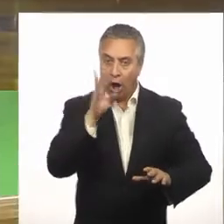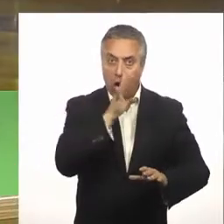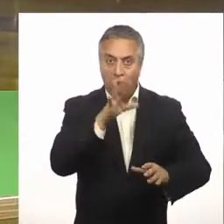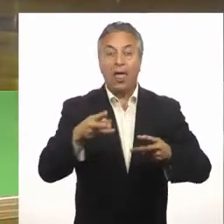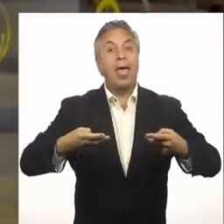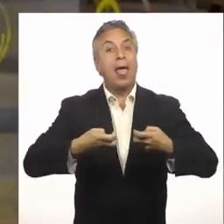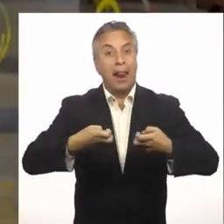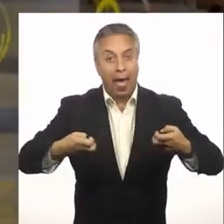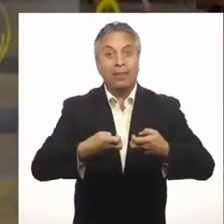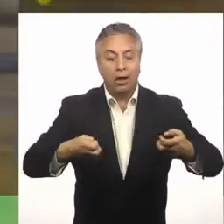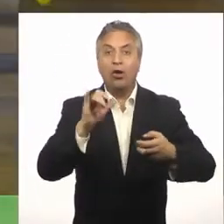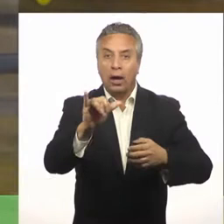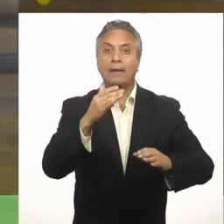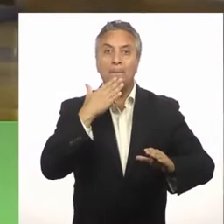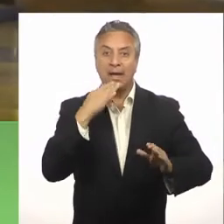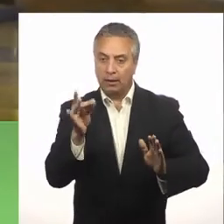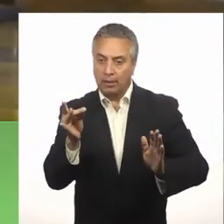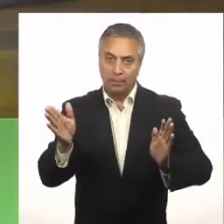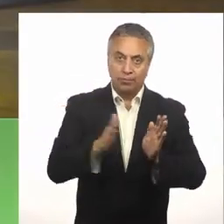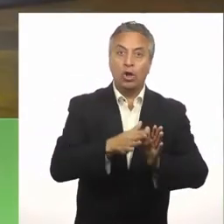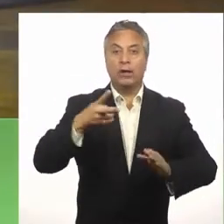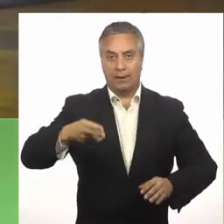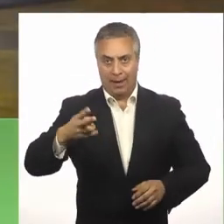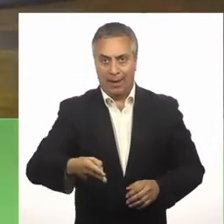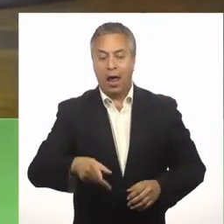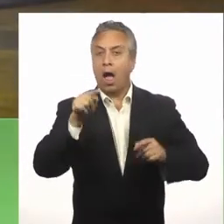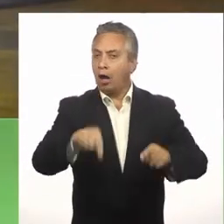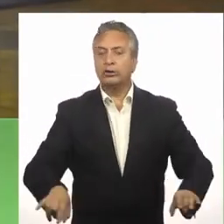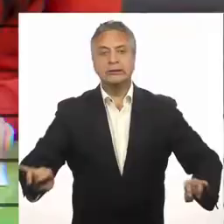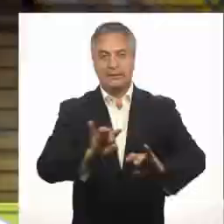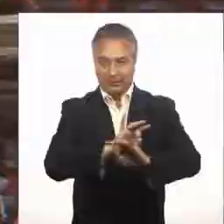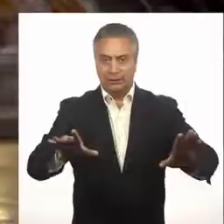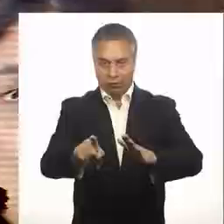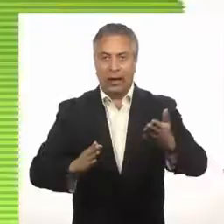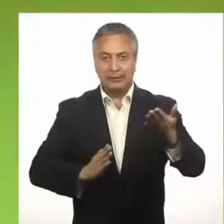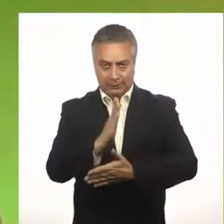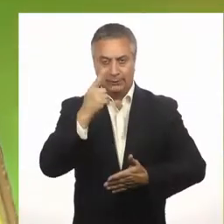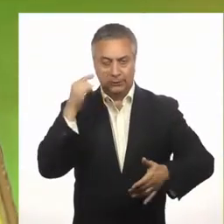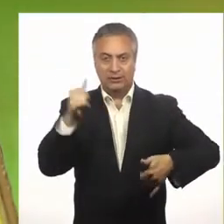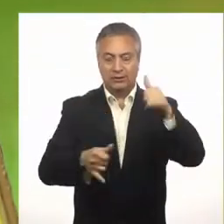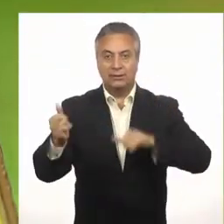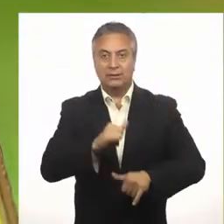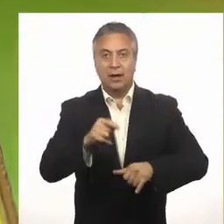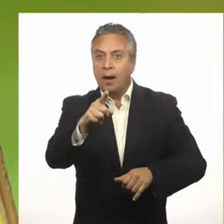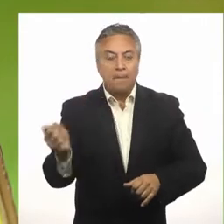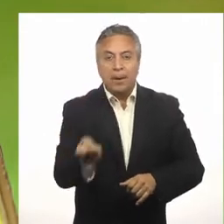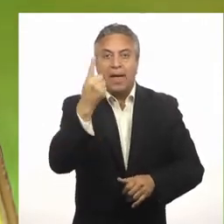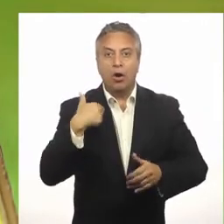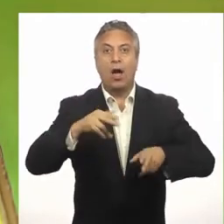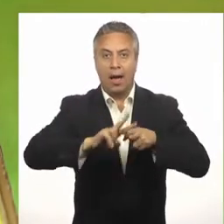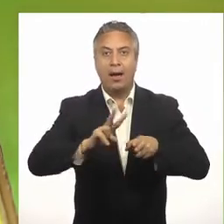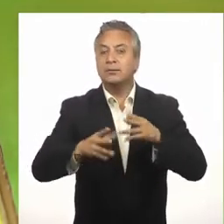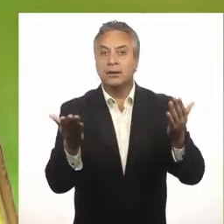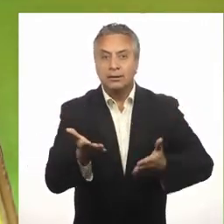pegamento y tijeras. Ahora estamos listos para comenzar el experimento. Lo primero que debemos hacer es un